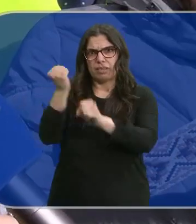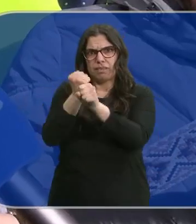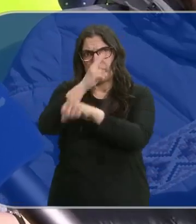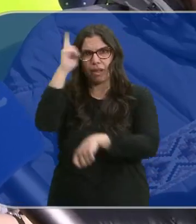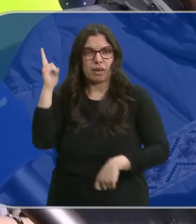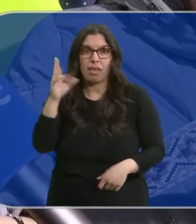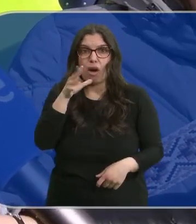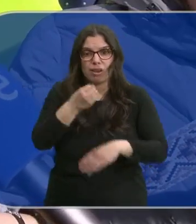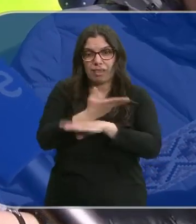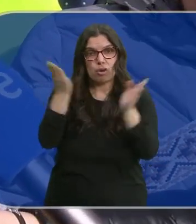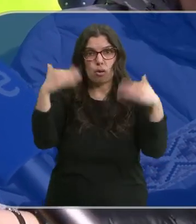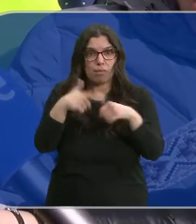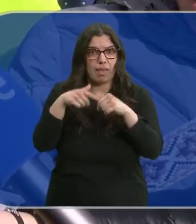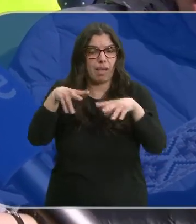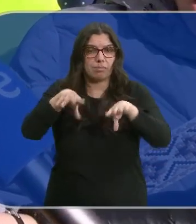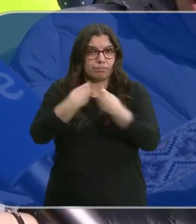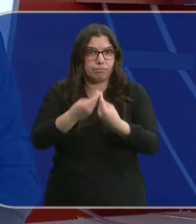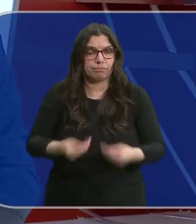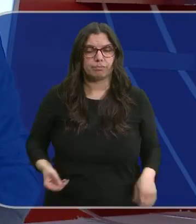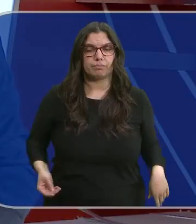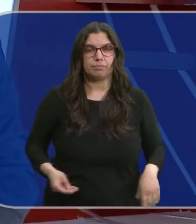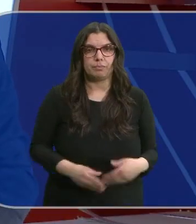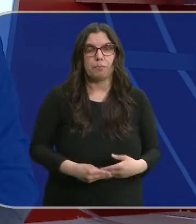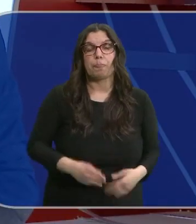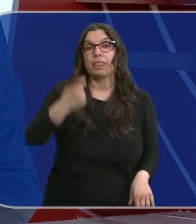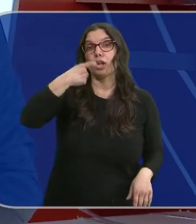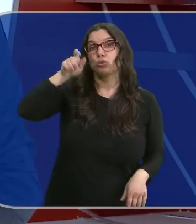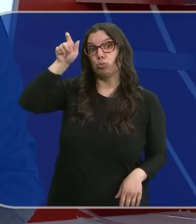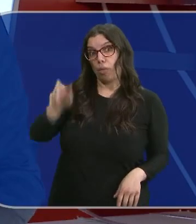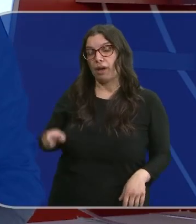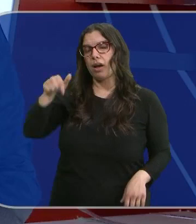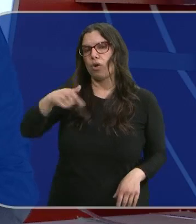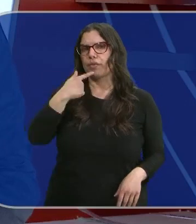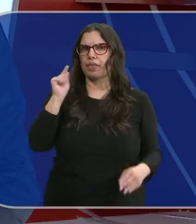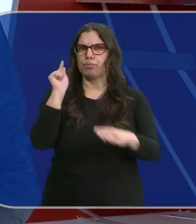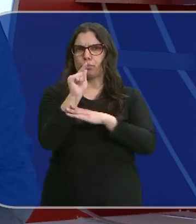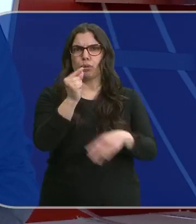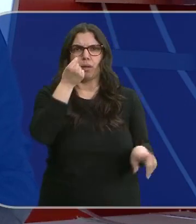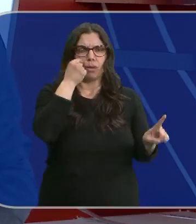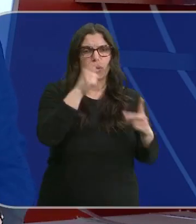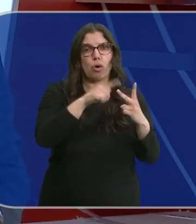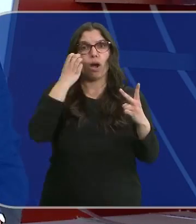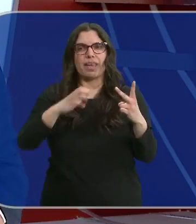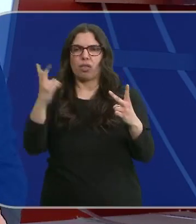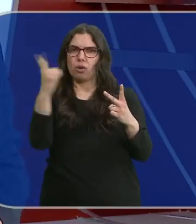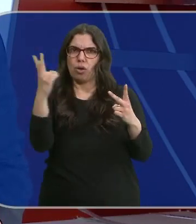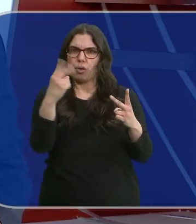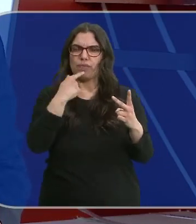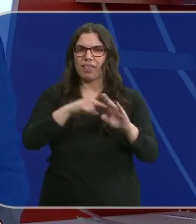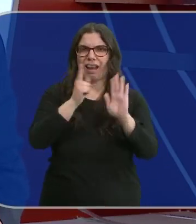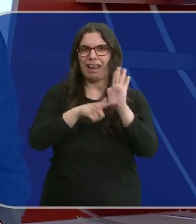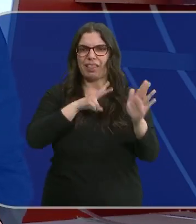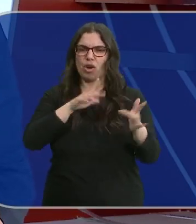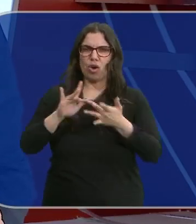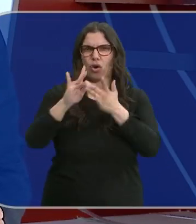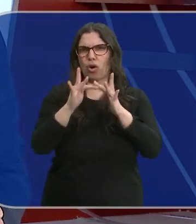y que ahora mismo no encuentran ni trenes ni plazas. Luis Tudanca ha criticado hoy que Fernández Mañueco y García Gallardo justifiquen la ley